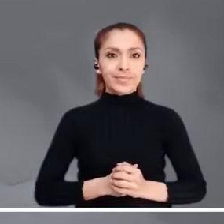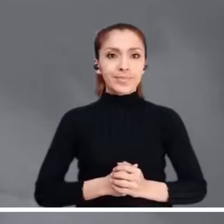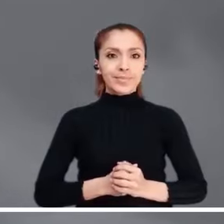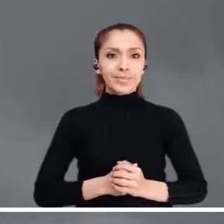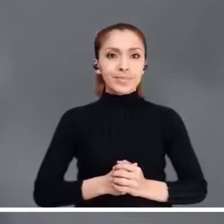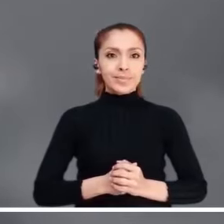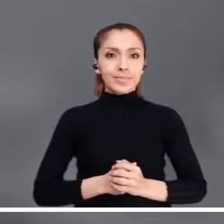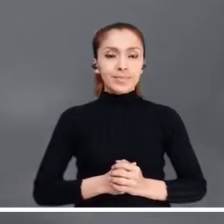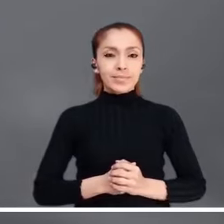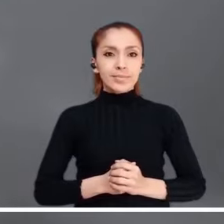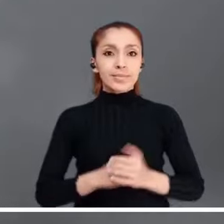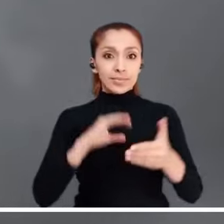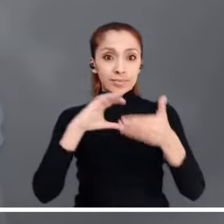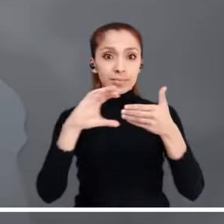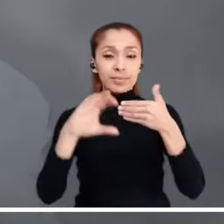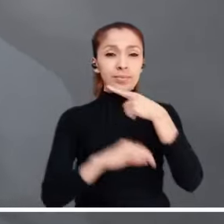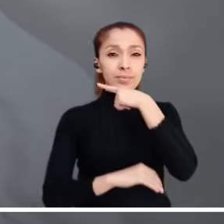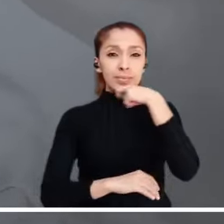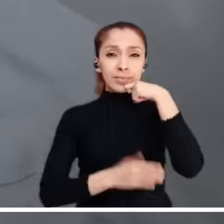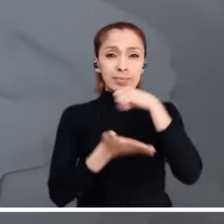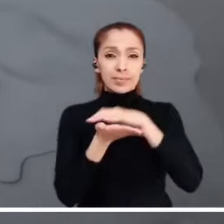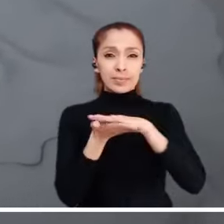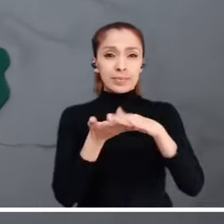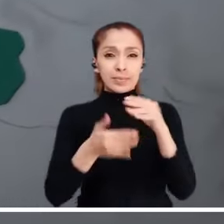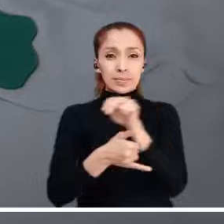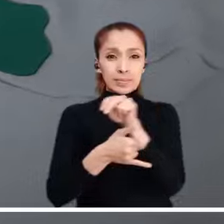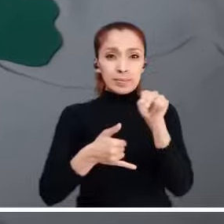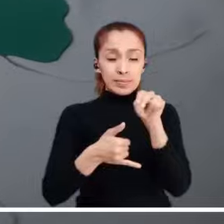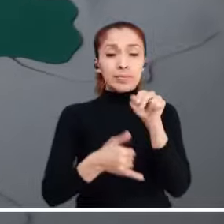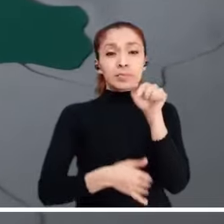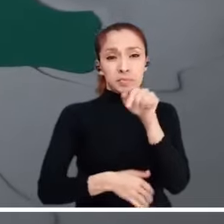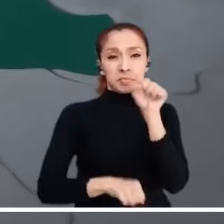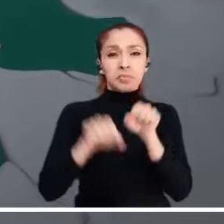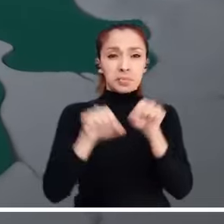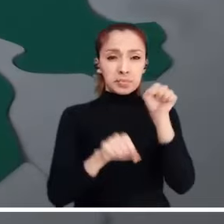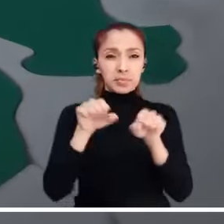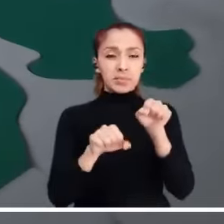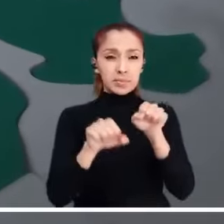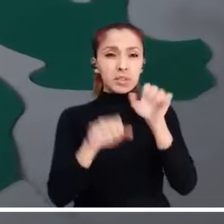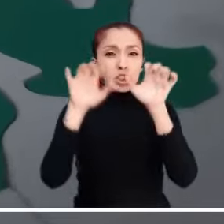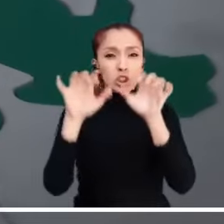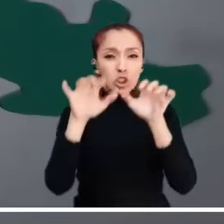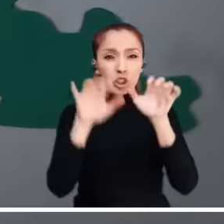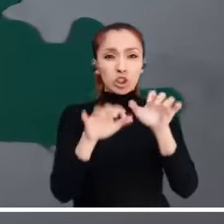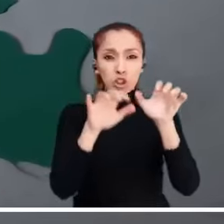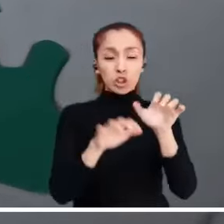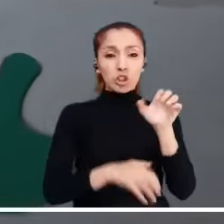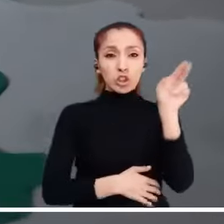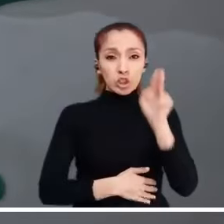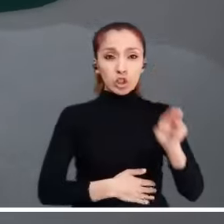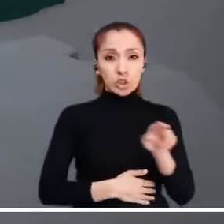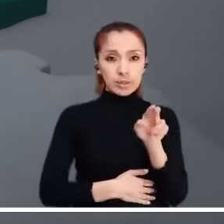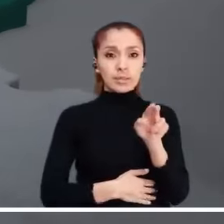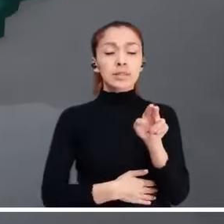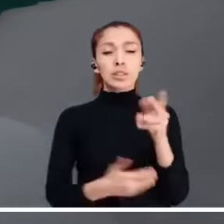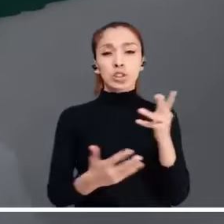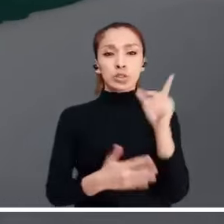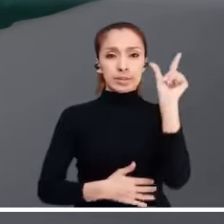El tiempo seco previsto en el norte podría presentar excepciones en Sucre y el departamento de Cesar.